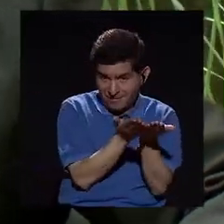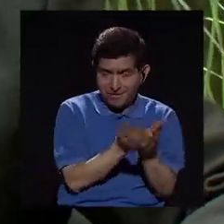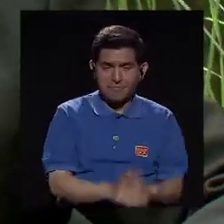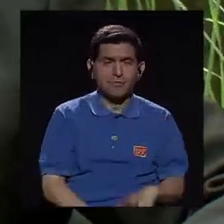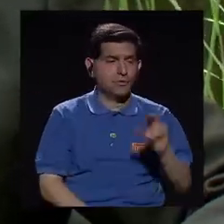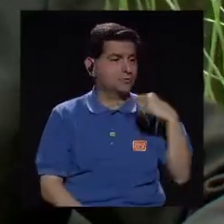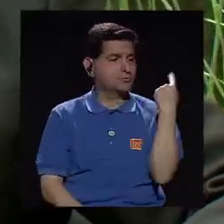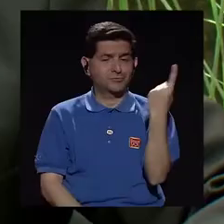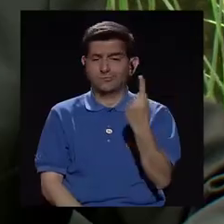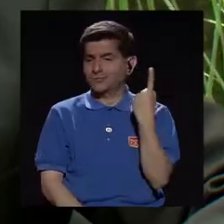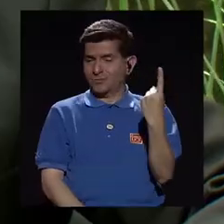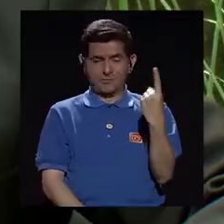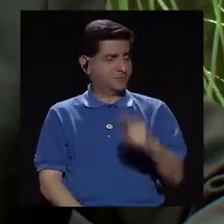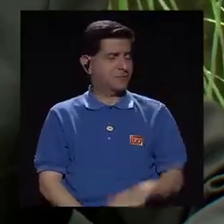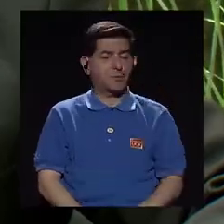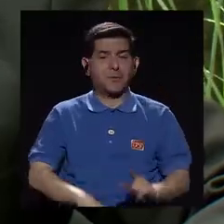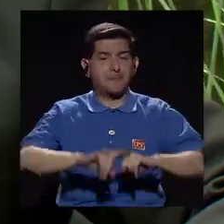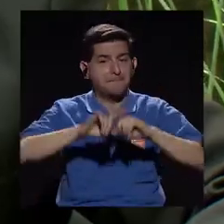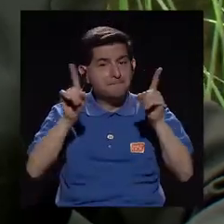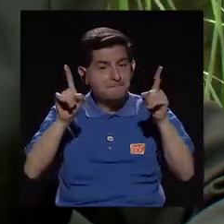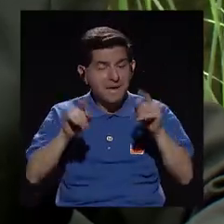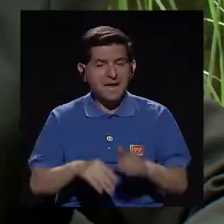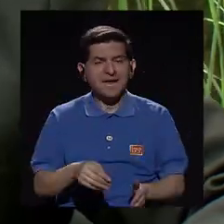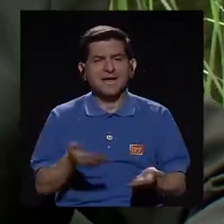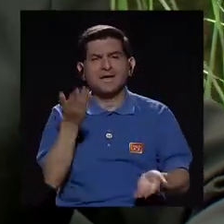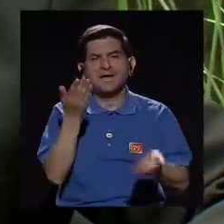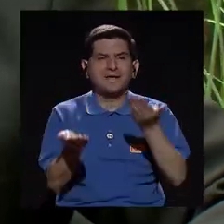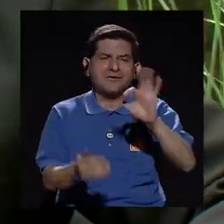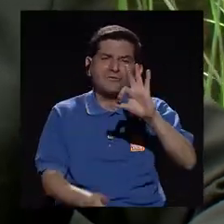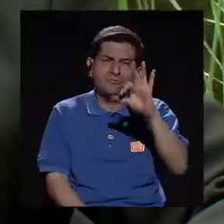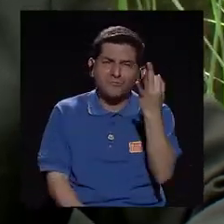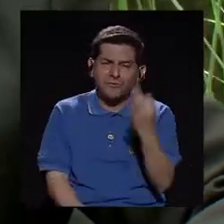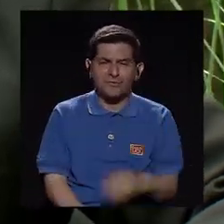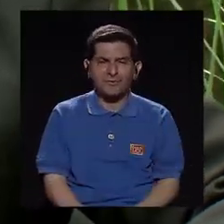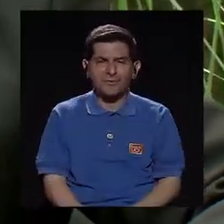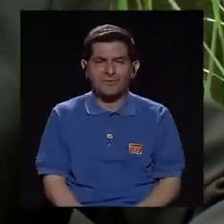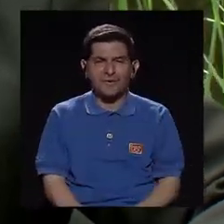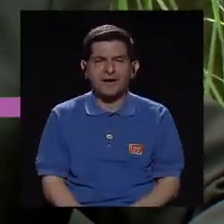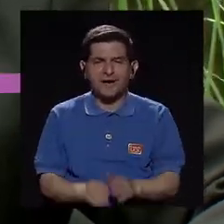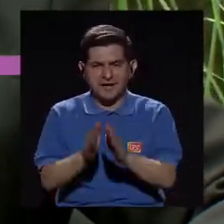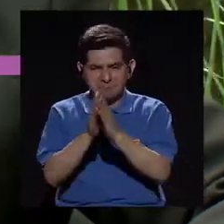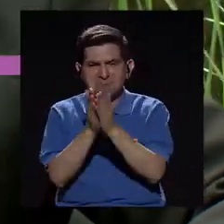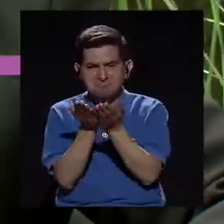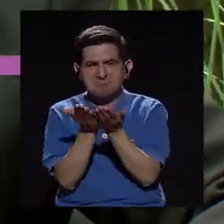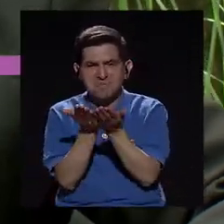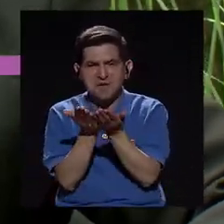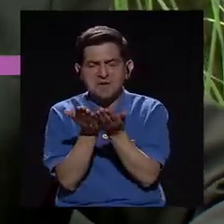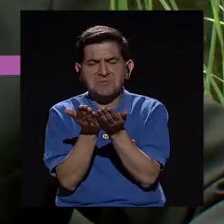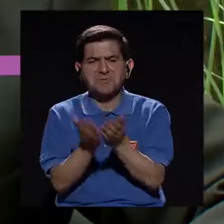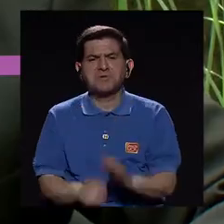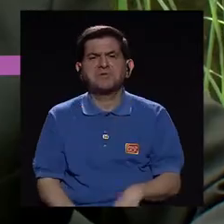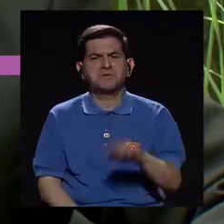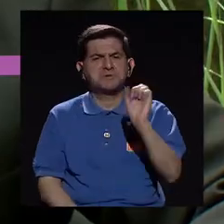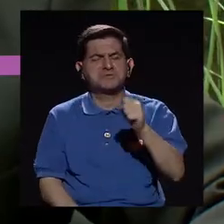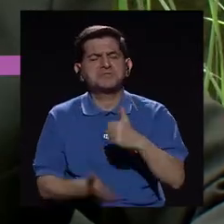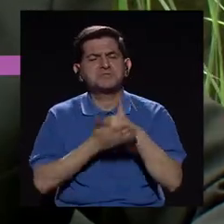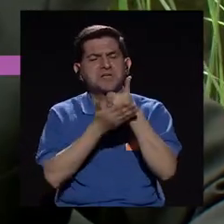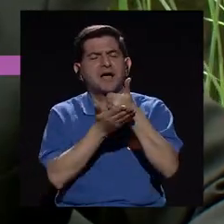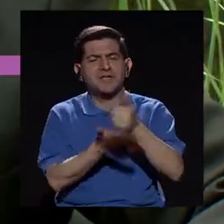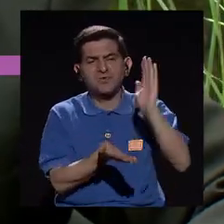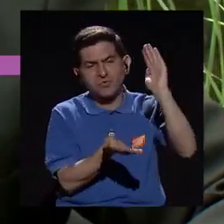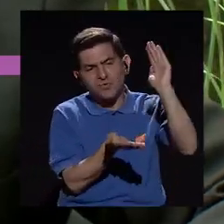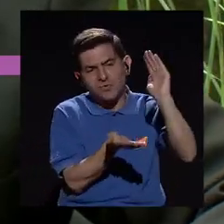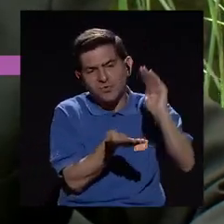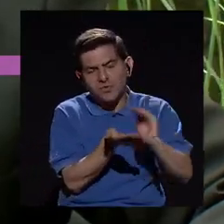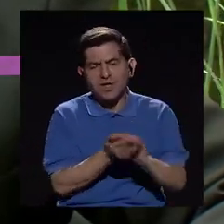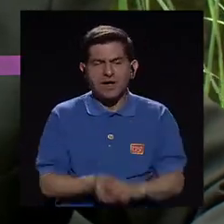no son los únicos, ¿verdad? Pero sí, de alguna manera, el libro creo que en gran medida nos ayuda